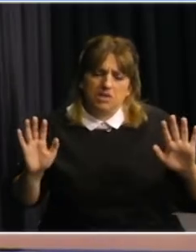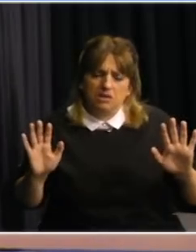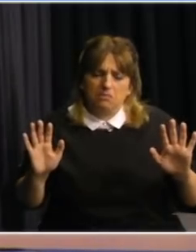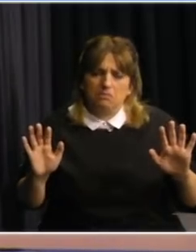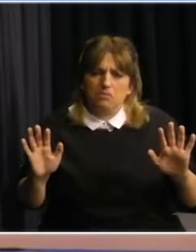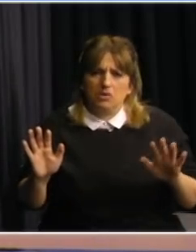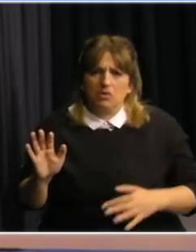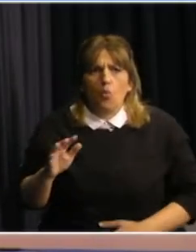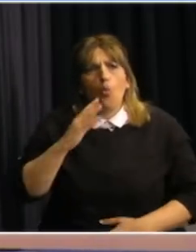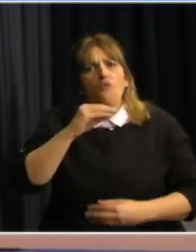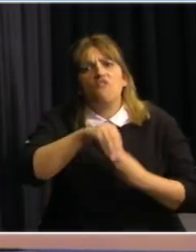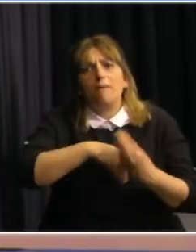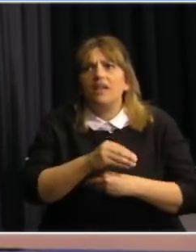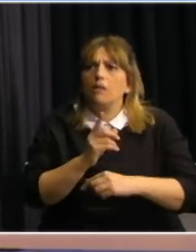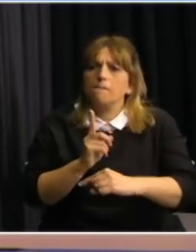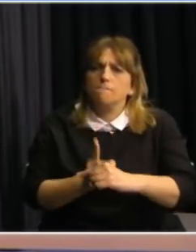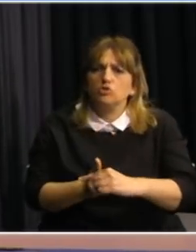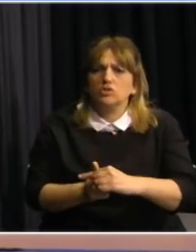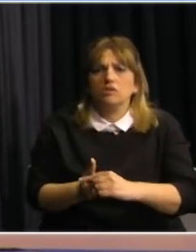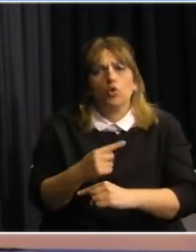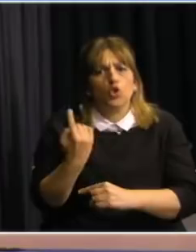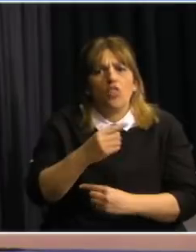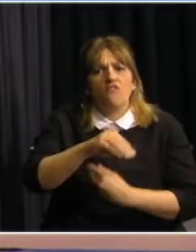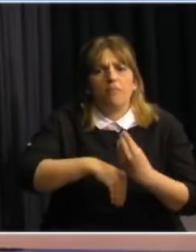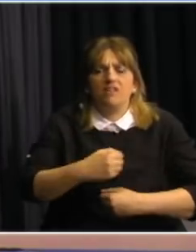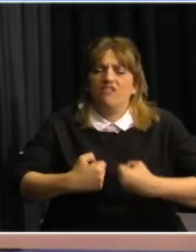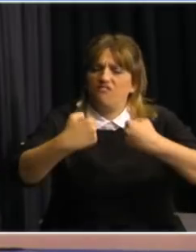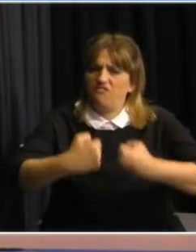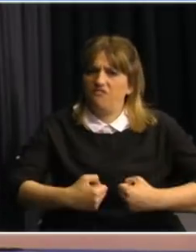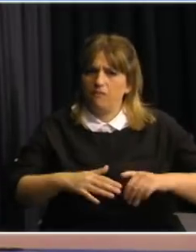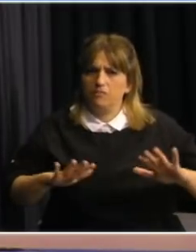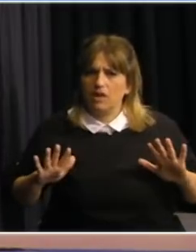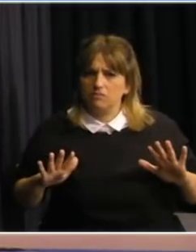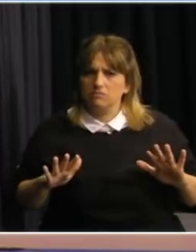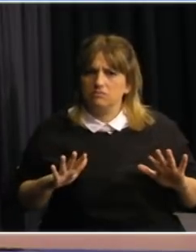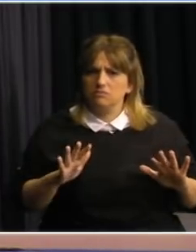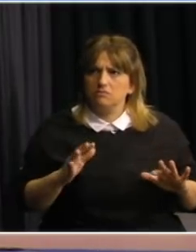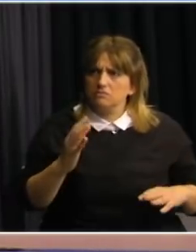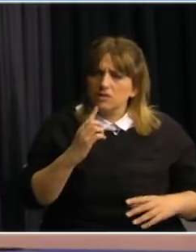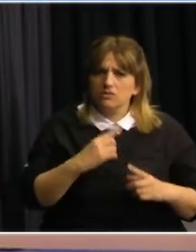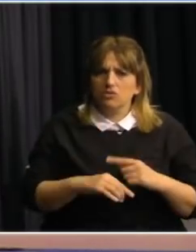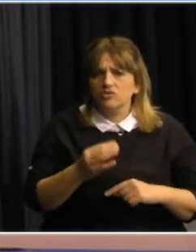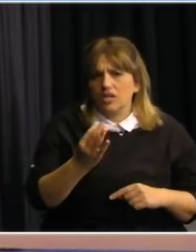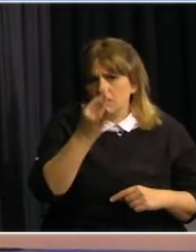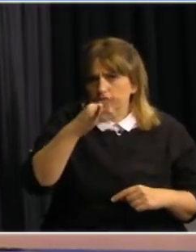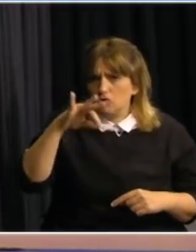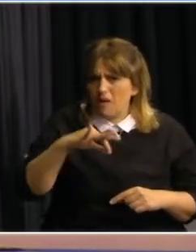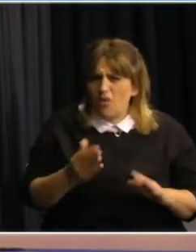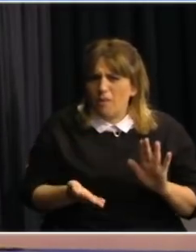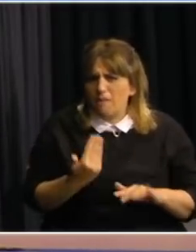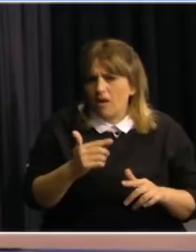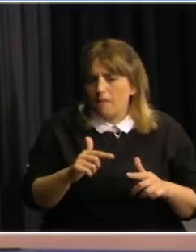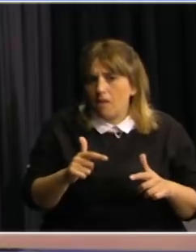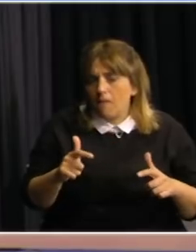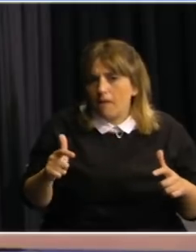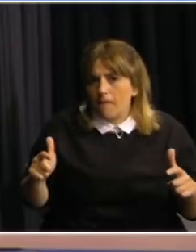por ejemplo un familiar tiene positivo la familia entera debe cuarentenarse el hisopado cada vez más se están haciendo hisopados incluso en casos asintomáticos